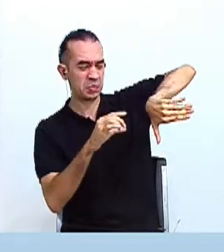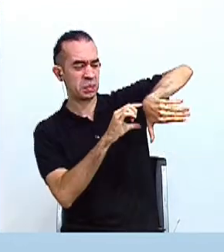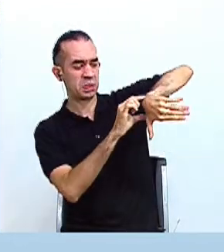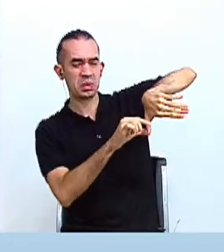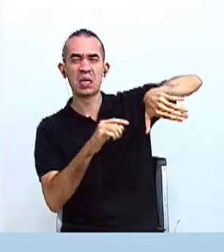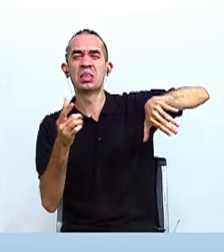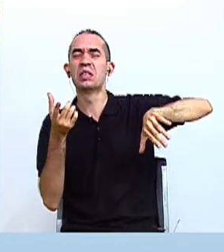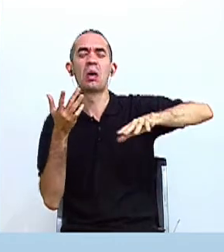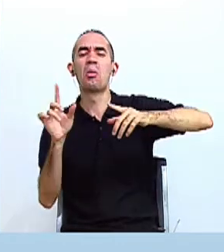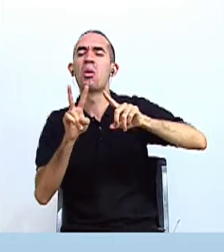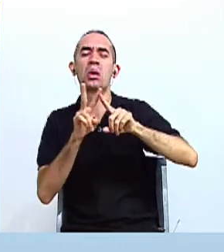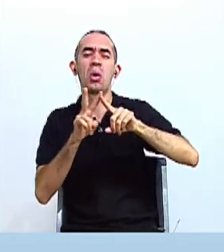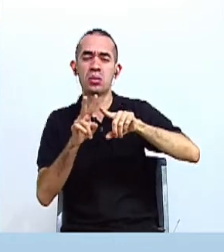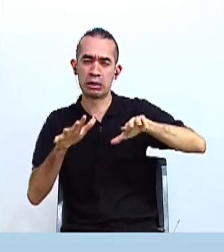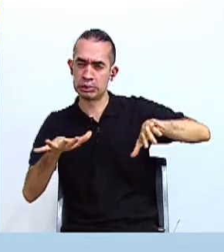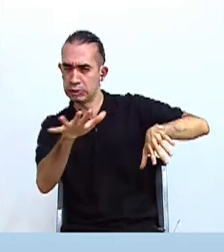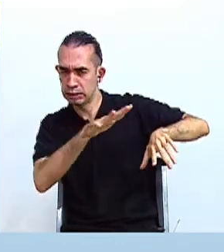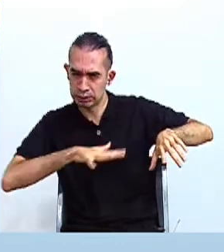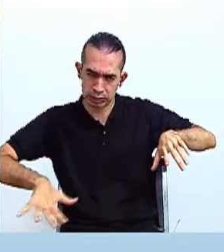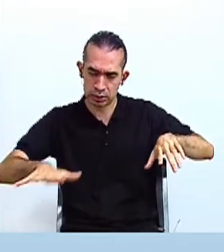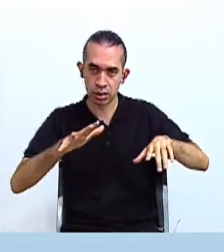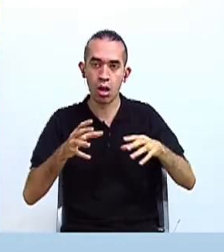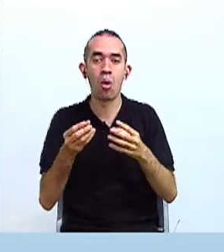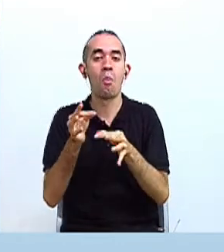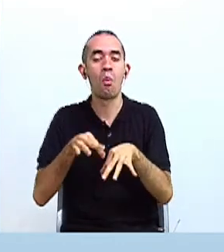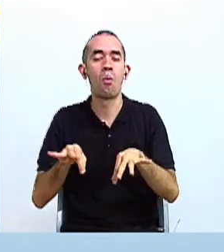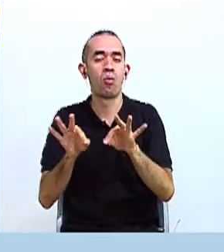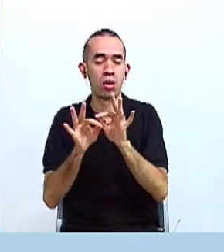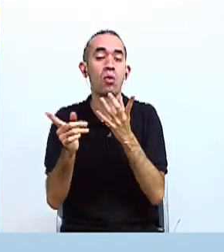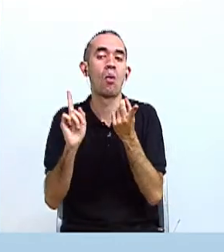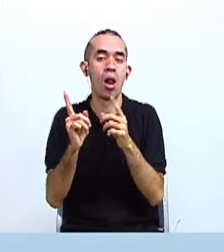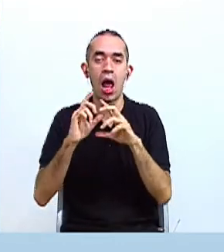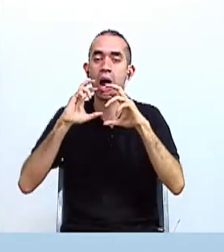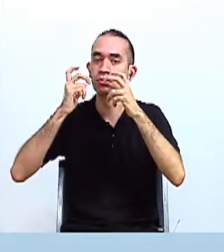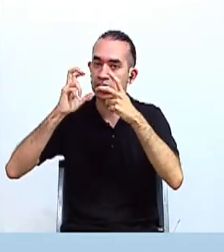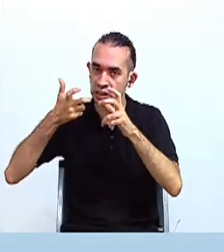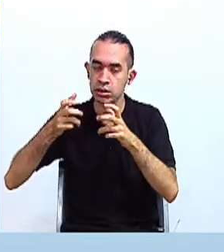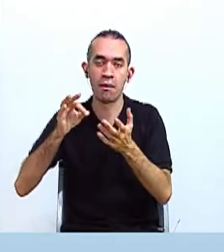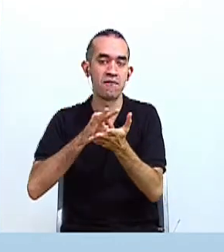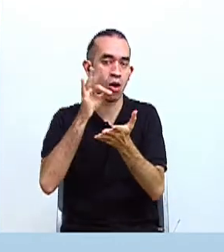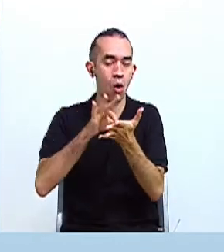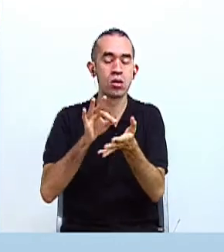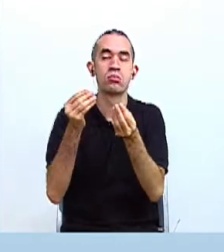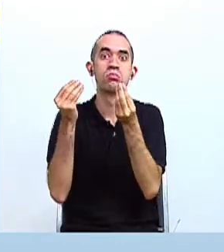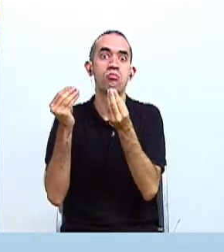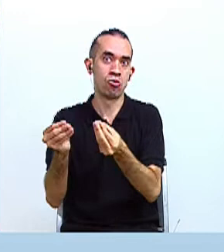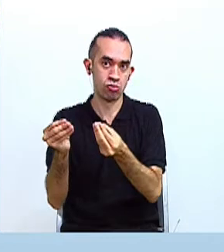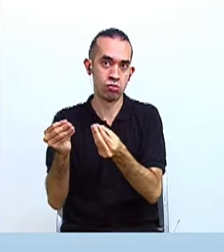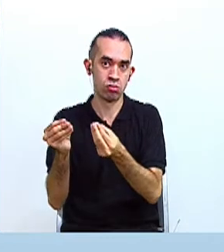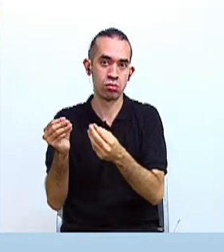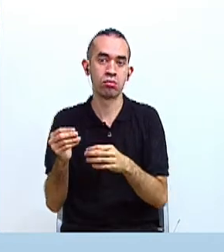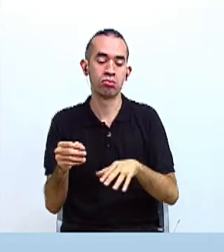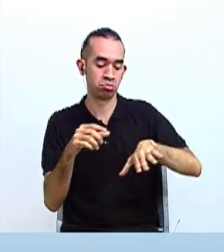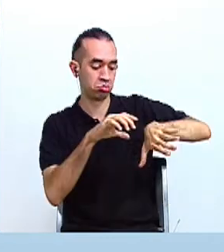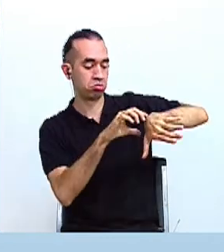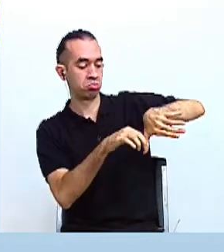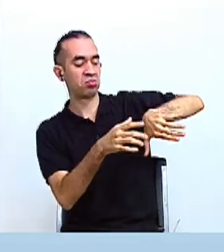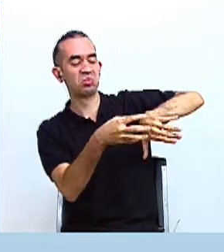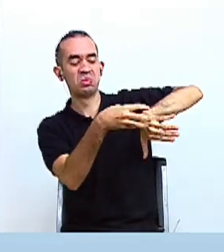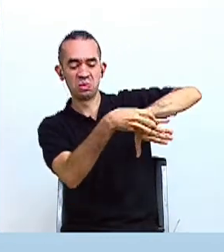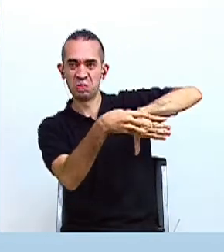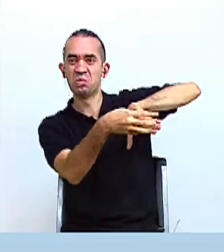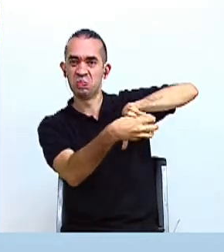importante el consumo de semillas, como por ejemplo el maíz y los frijoles, mientras que en el resto del país